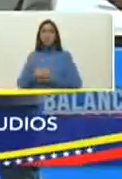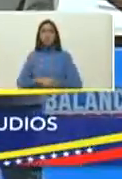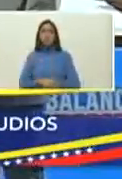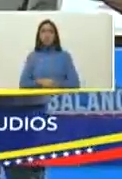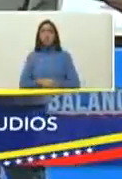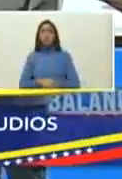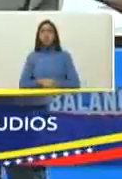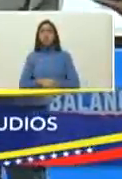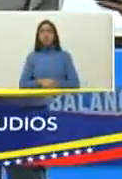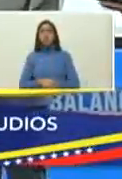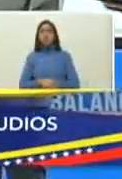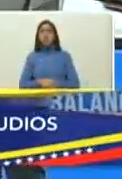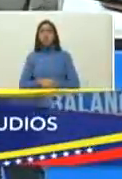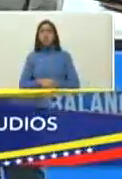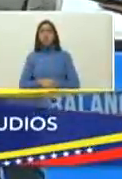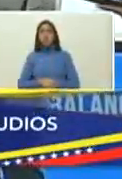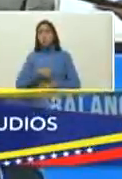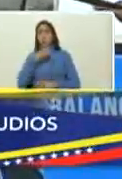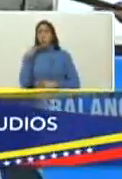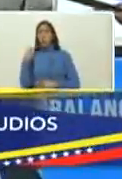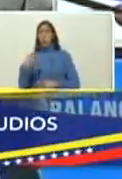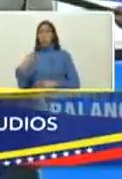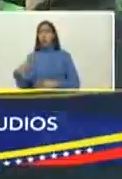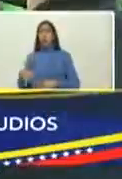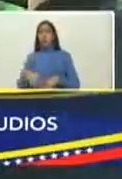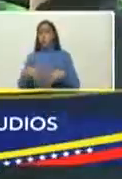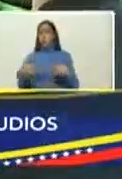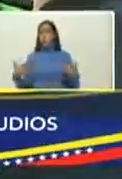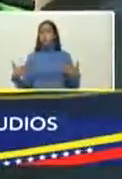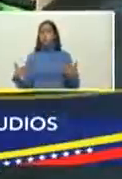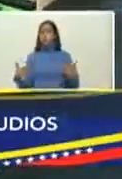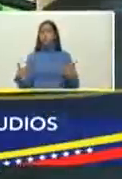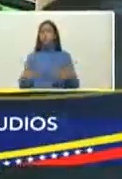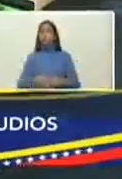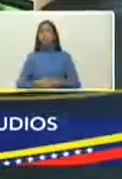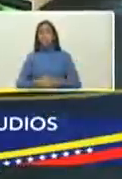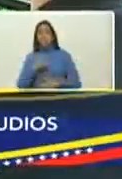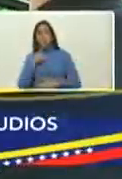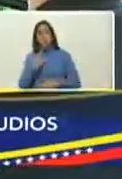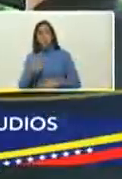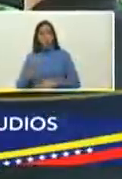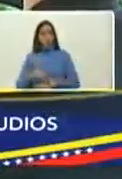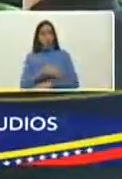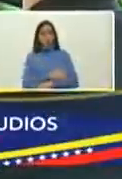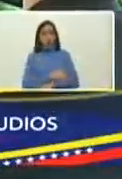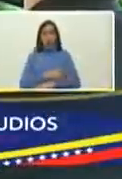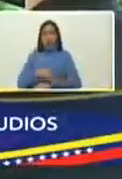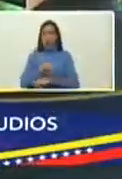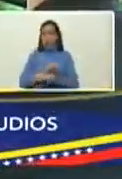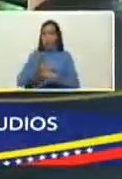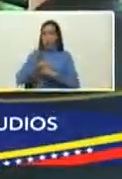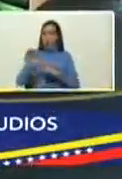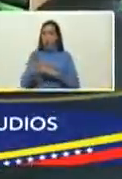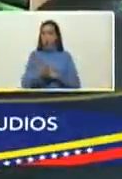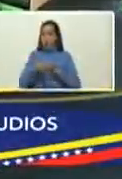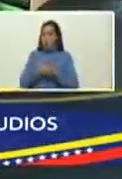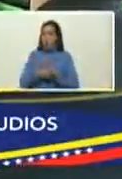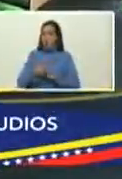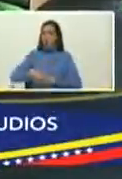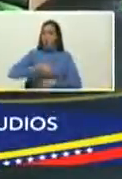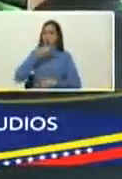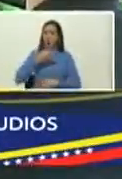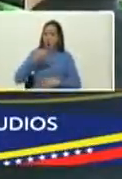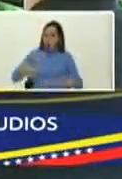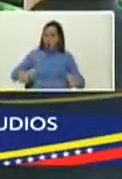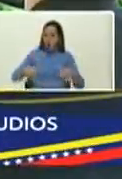premio es recibido esta juventud como le decía Ernesto hoy en la tarde que estábamos reunidos